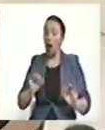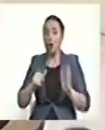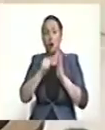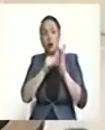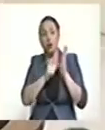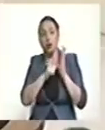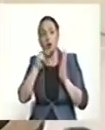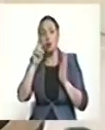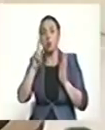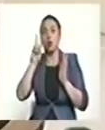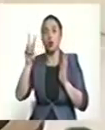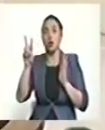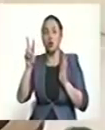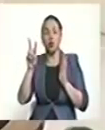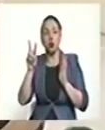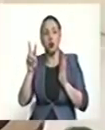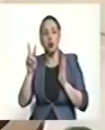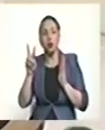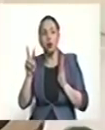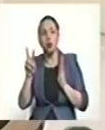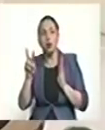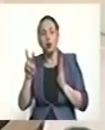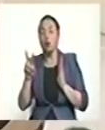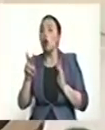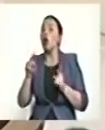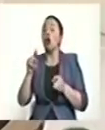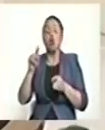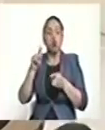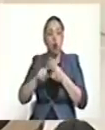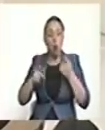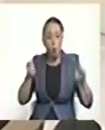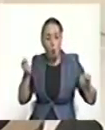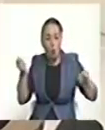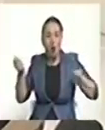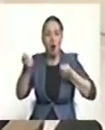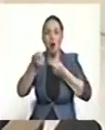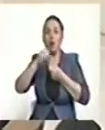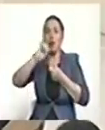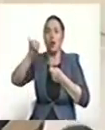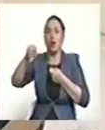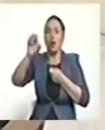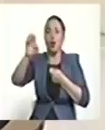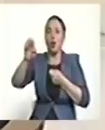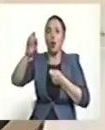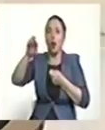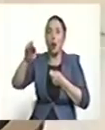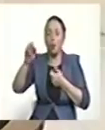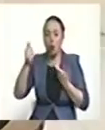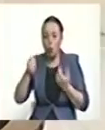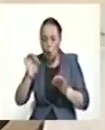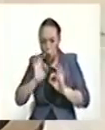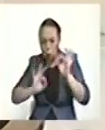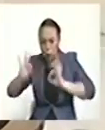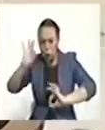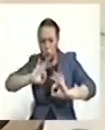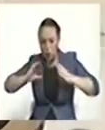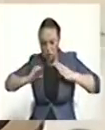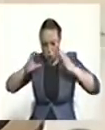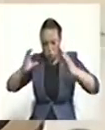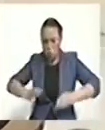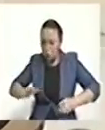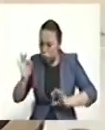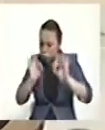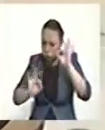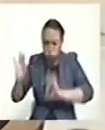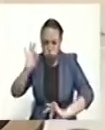esta otra? Que son inmutables las decisiones de la JEP. Es decir, no hay un mecanismo de protección para el ciudadano para